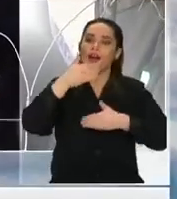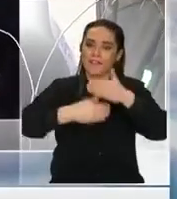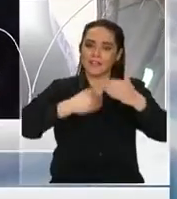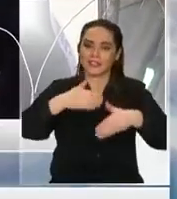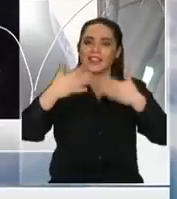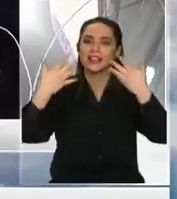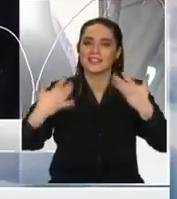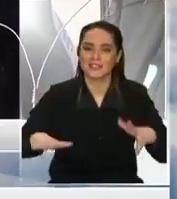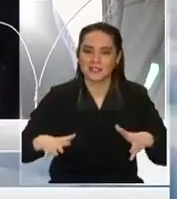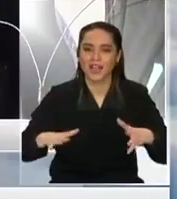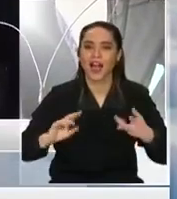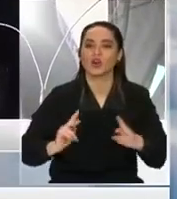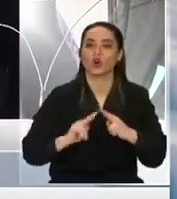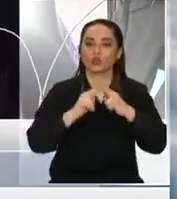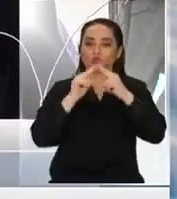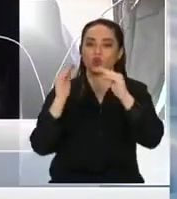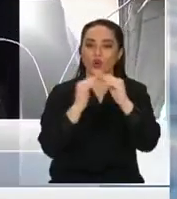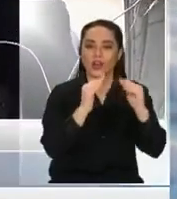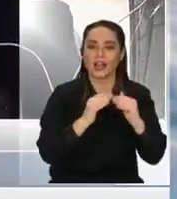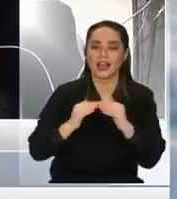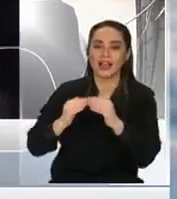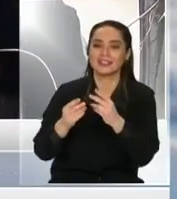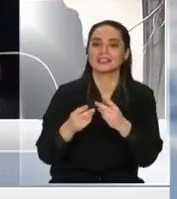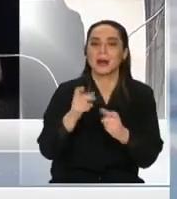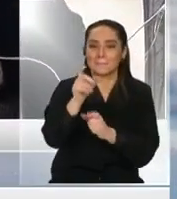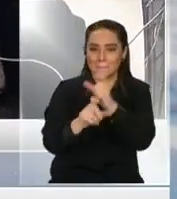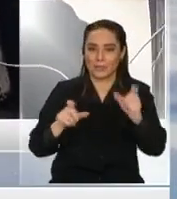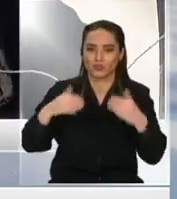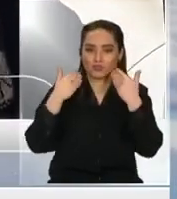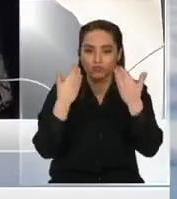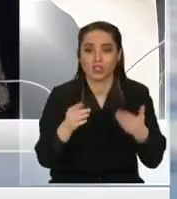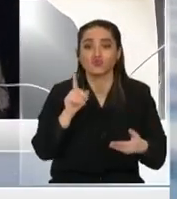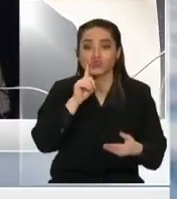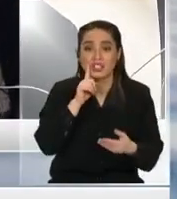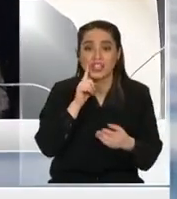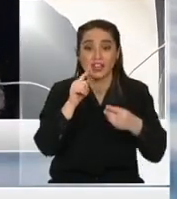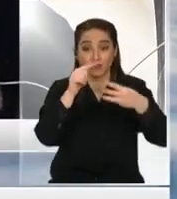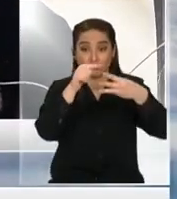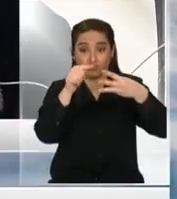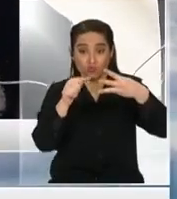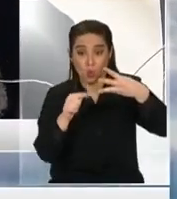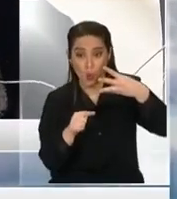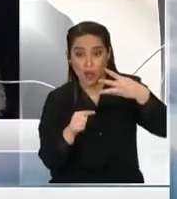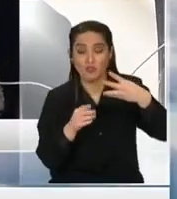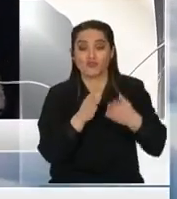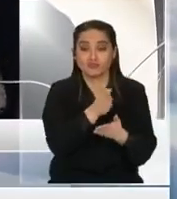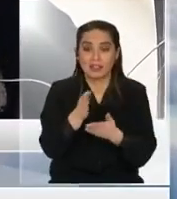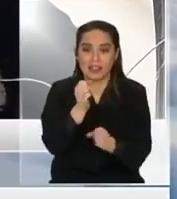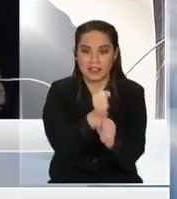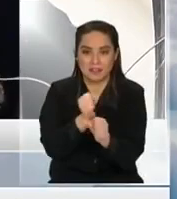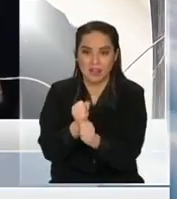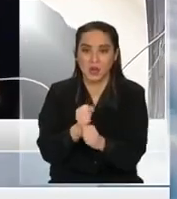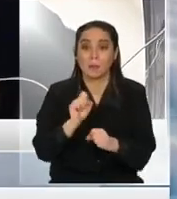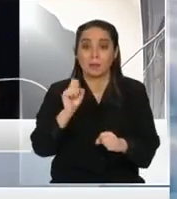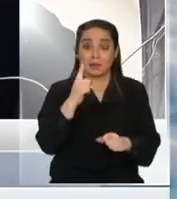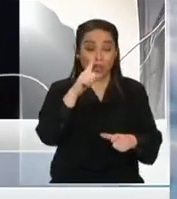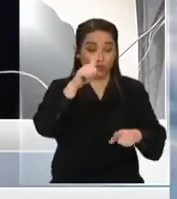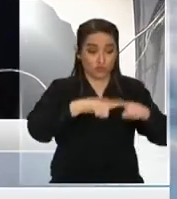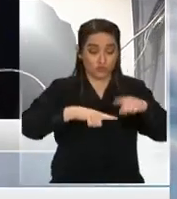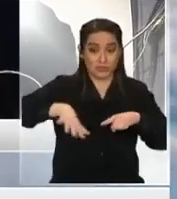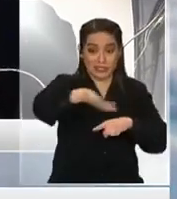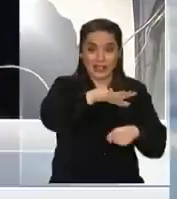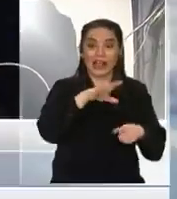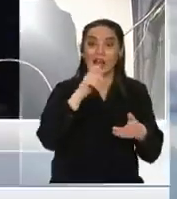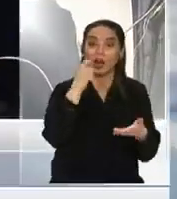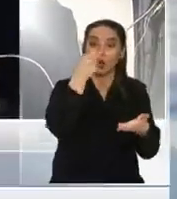tenemos la inmobiliaria popular en Recoleta que tiene cuatro líneas de trabajo, se dedica primero a comprar terrenos tanto en el mercado